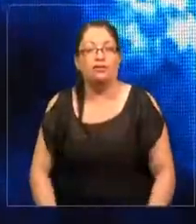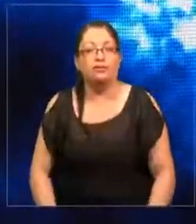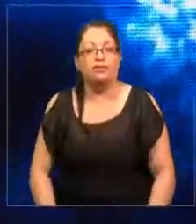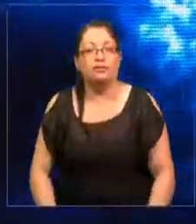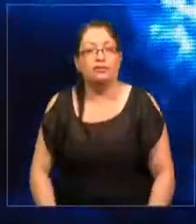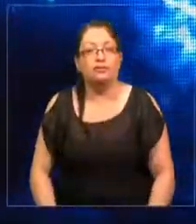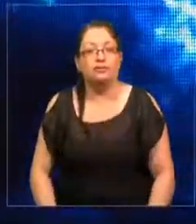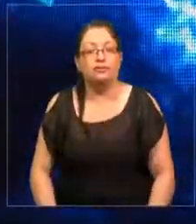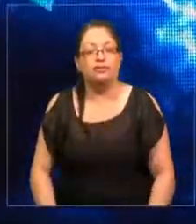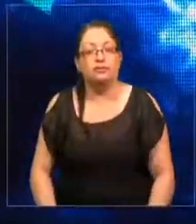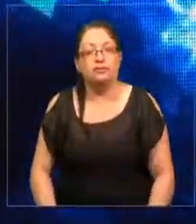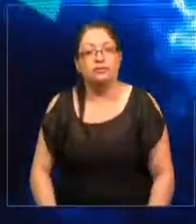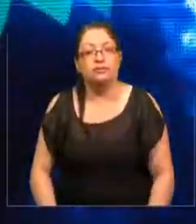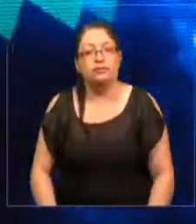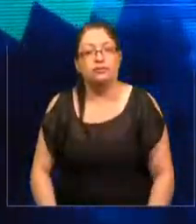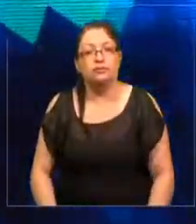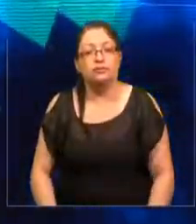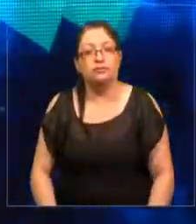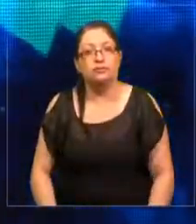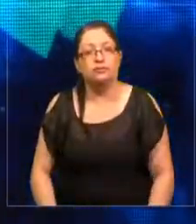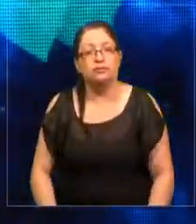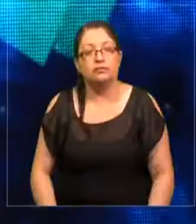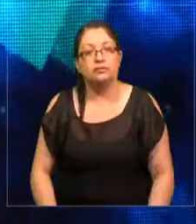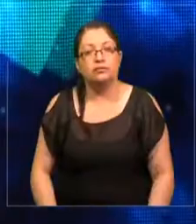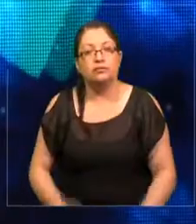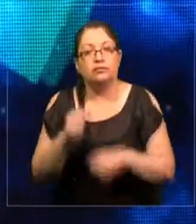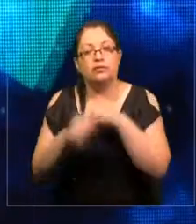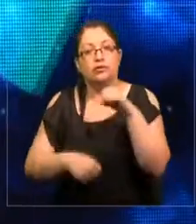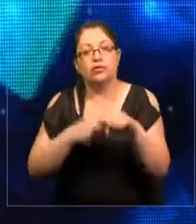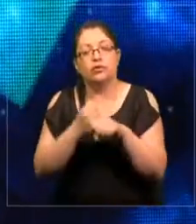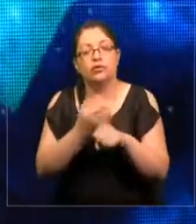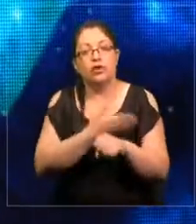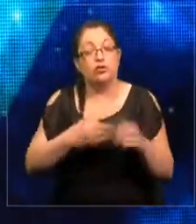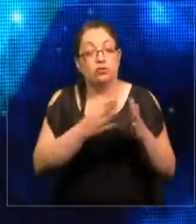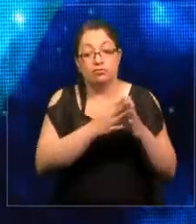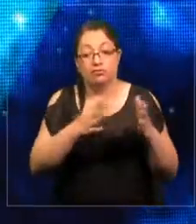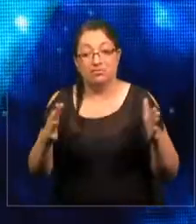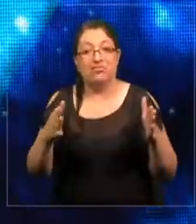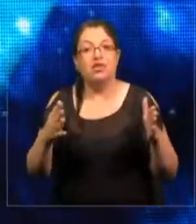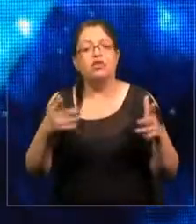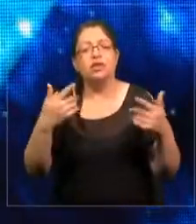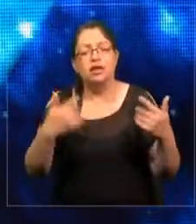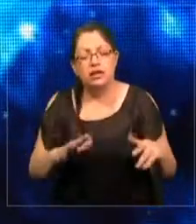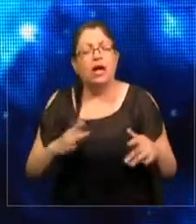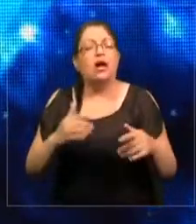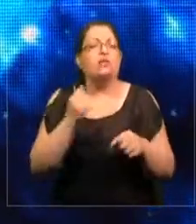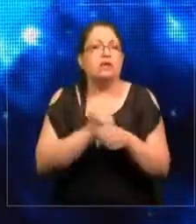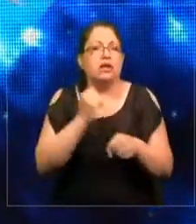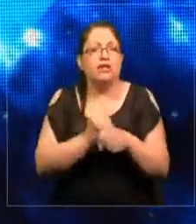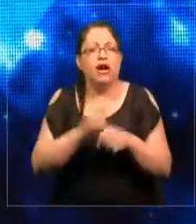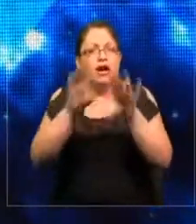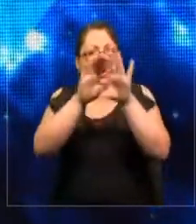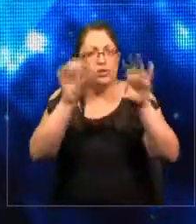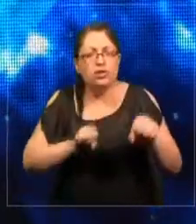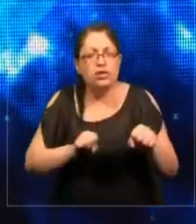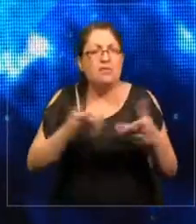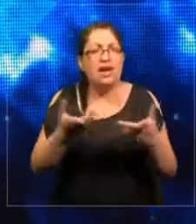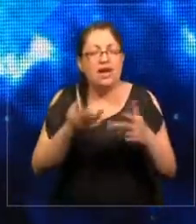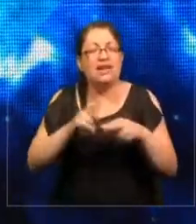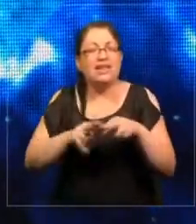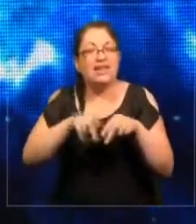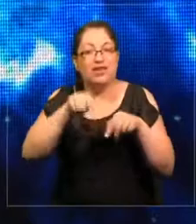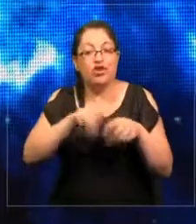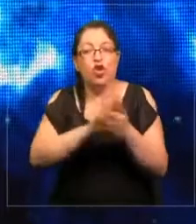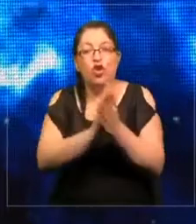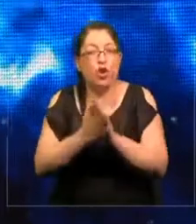Bueno, en el último año y medio, estamos trabajando en un sistema operacional que va a hacer eso, va a tomar toda